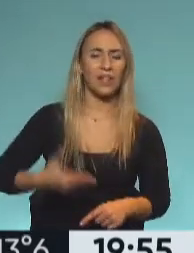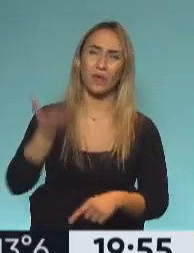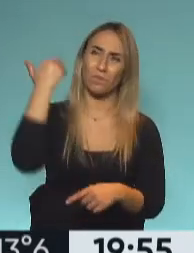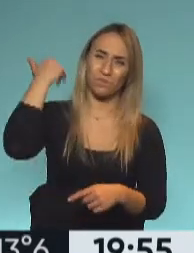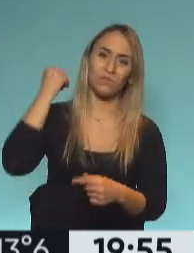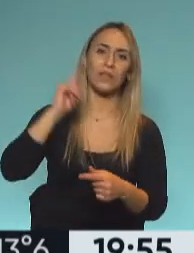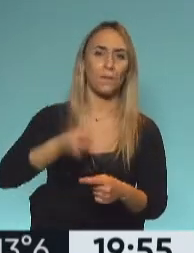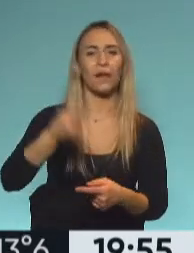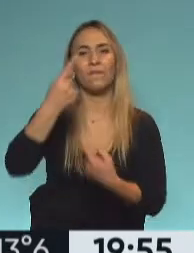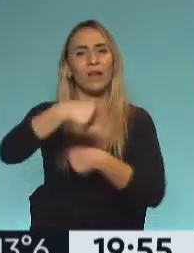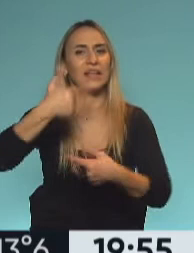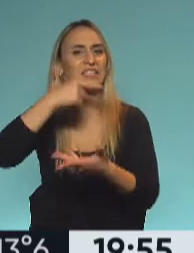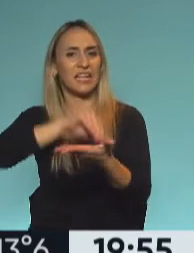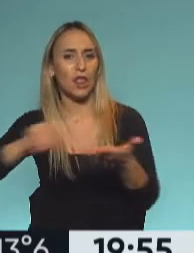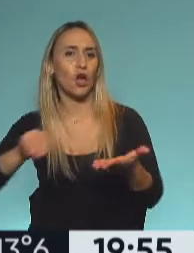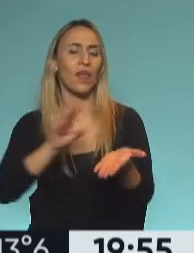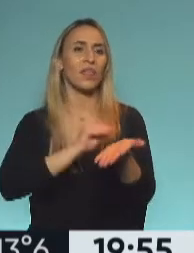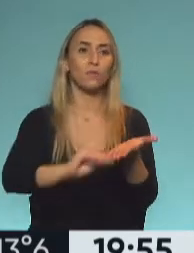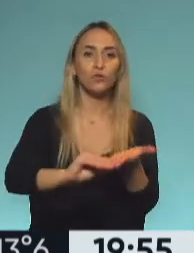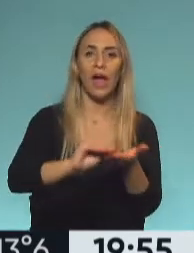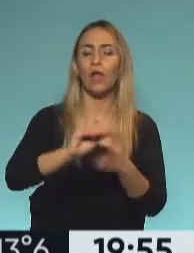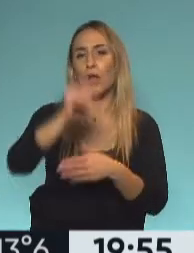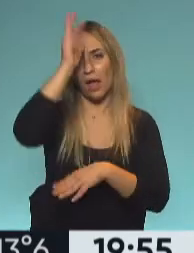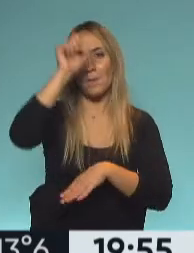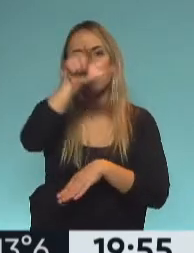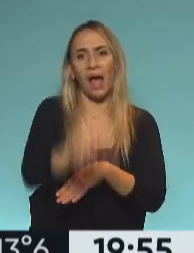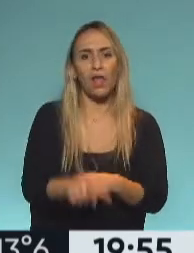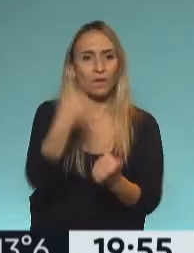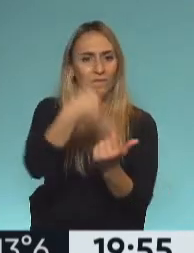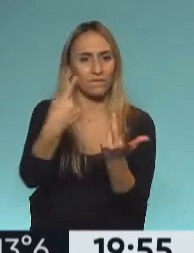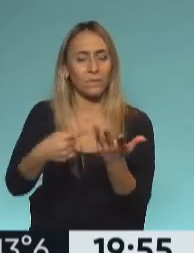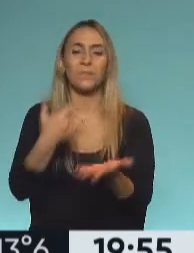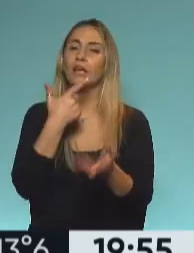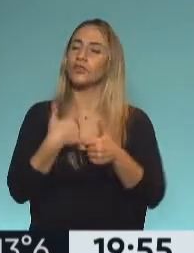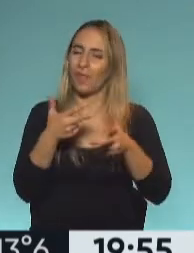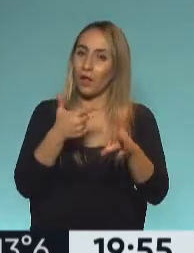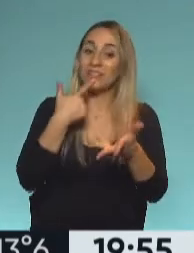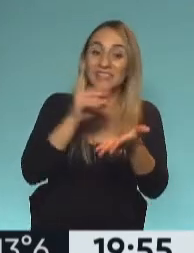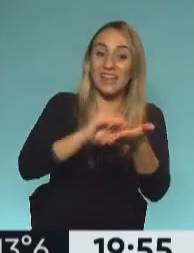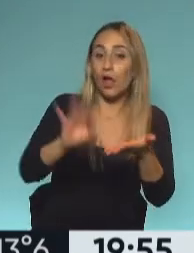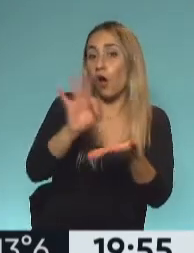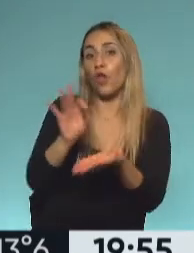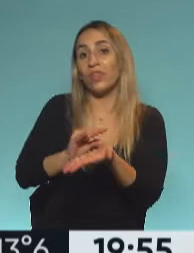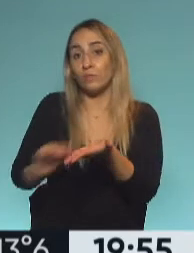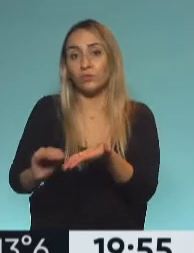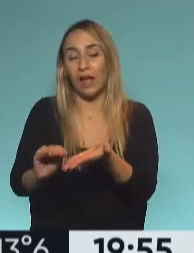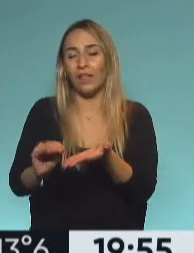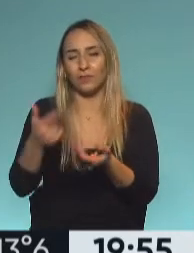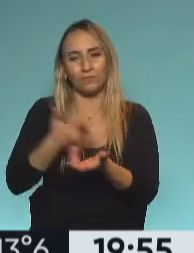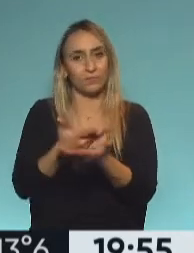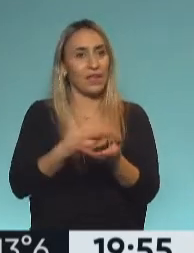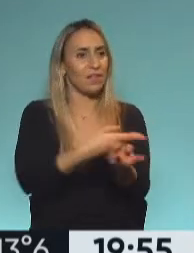senadores, diputados, embajadores. Y cuando hablo de senadores y diputados hablo del amplio arco político